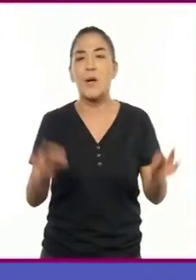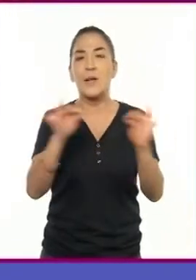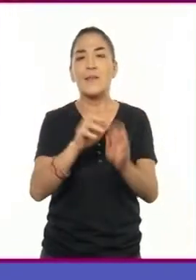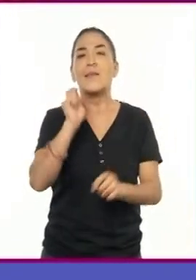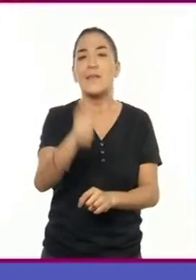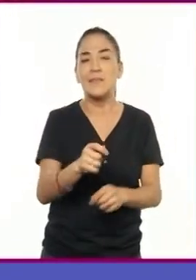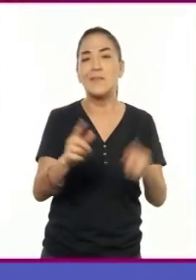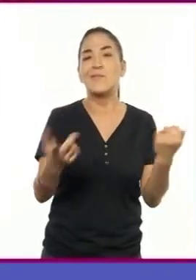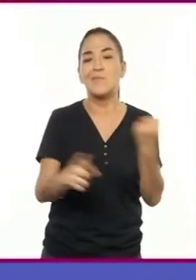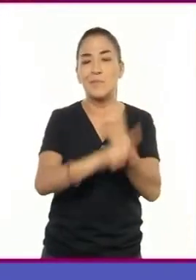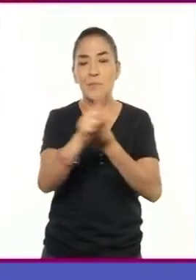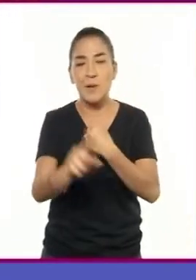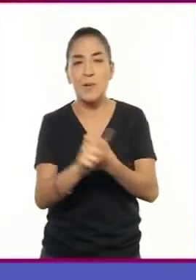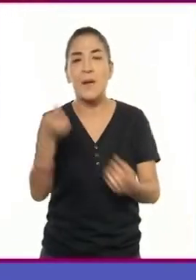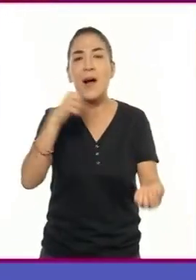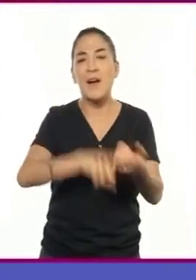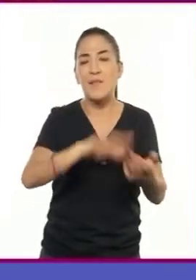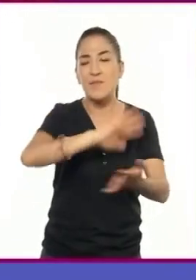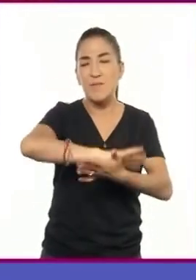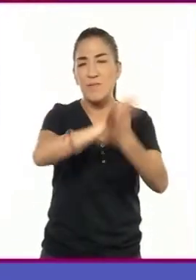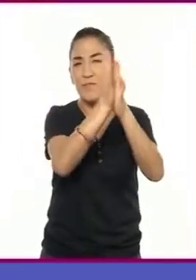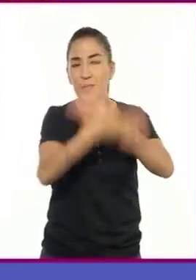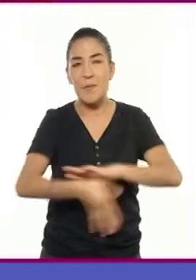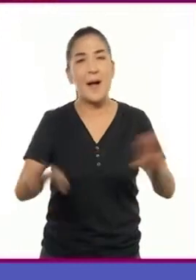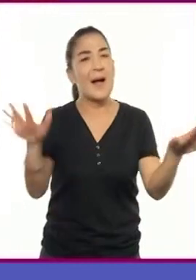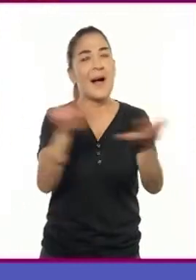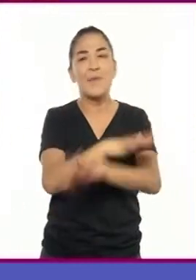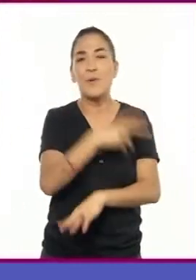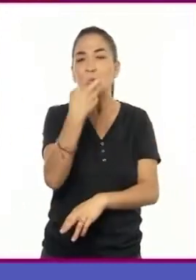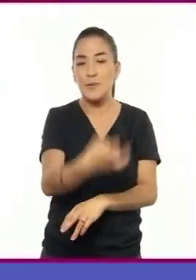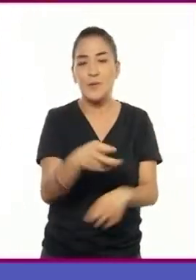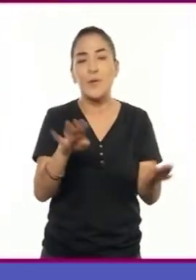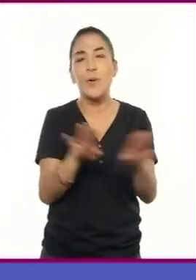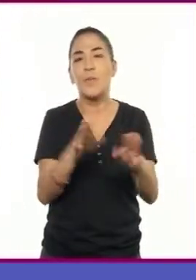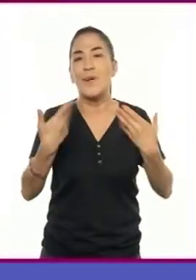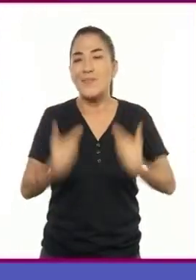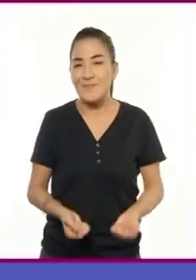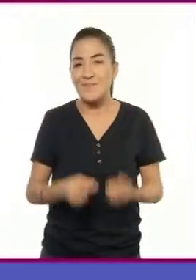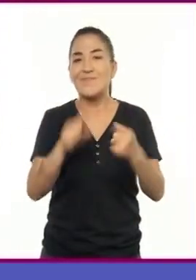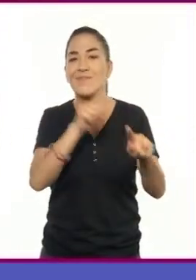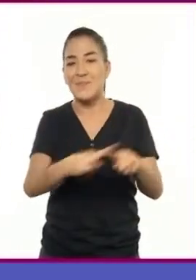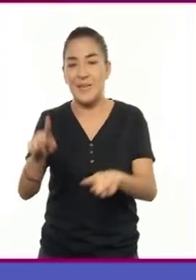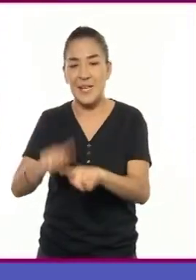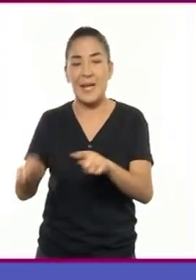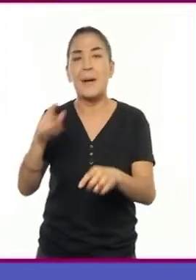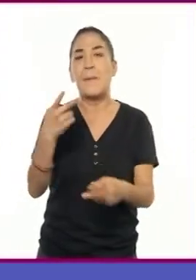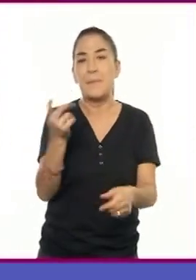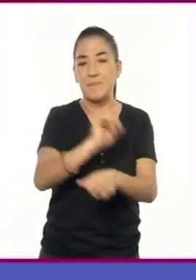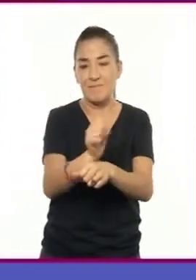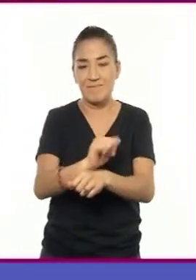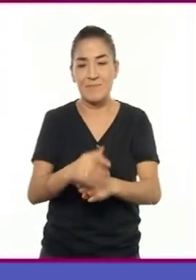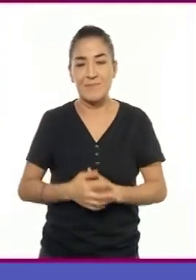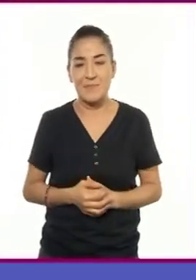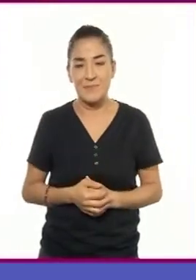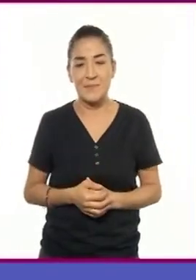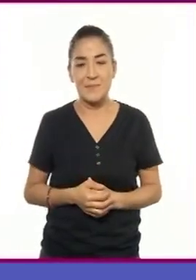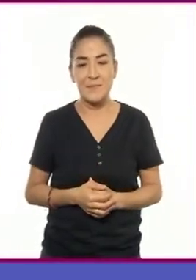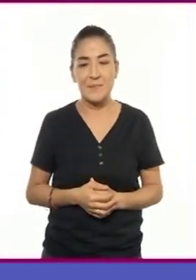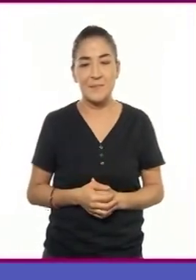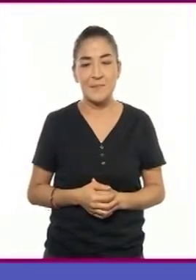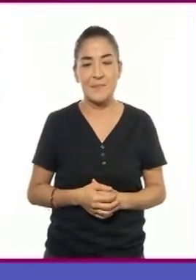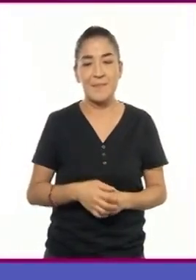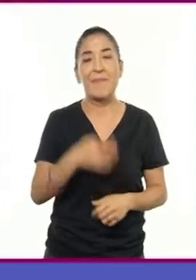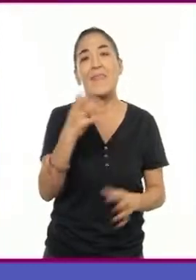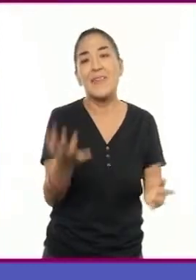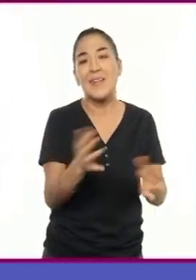surge un acontecimiento que transforma la forma de entender la situación de los personajes. ¿Es cierto lo que oigo? ¡Te perdonaron las deudas,